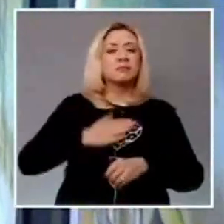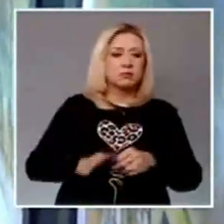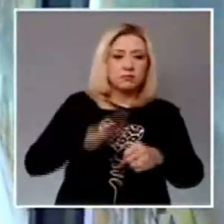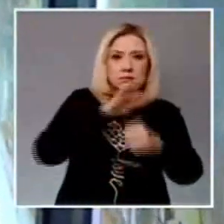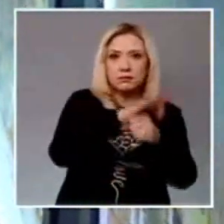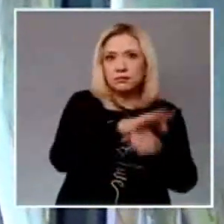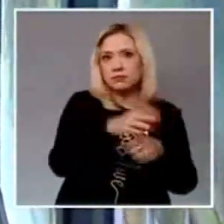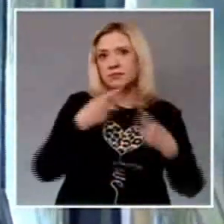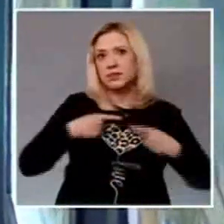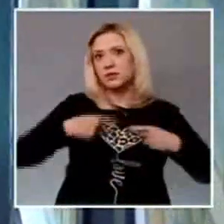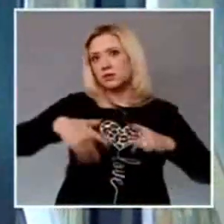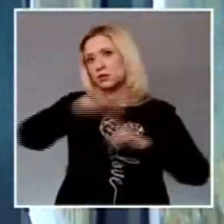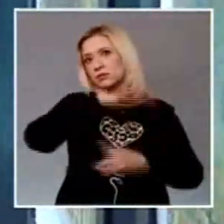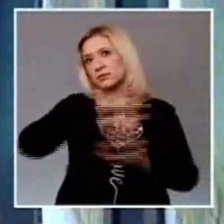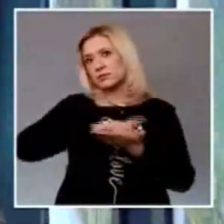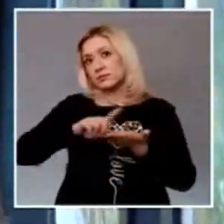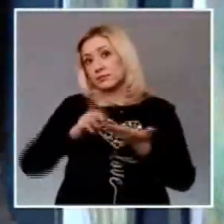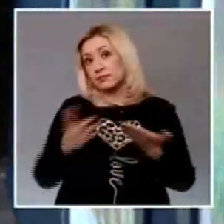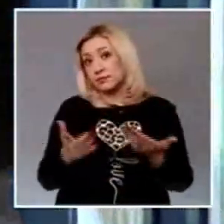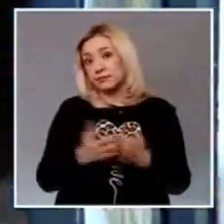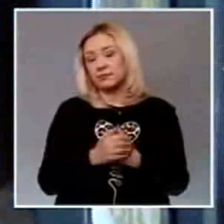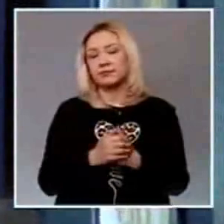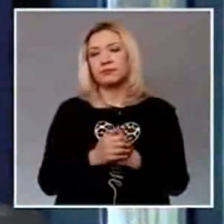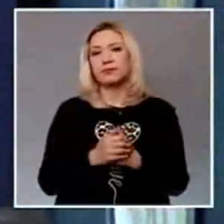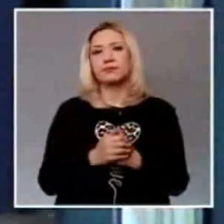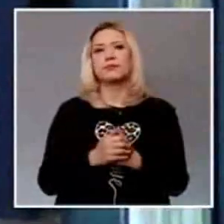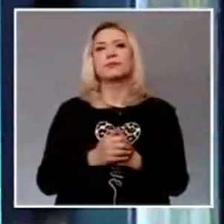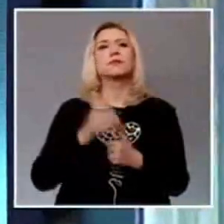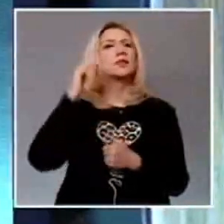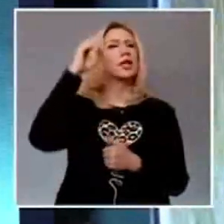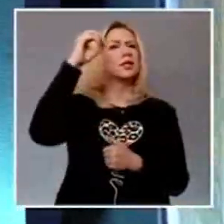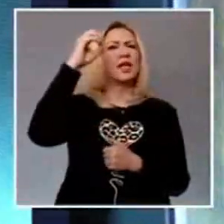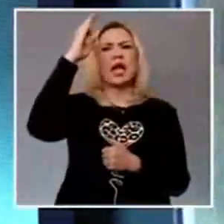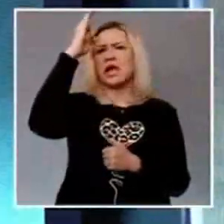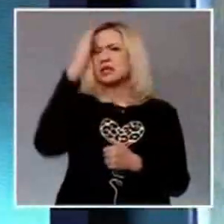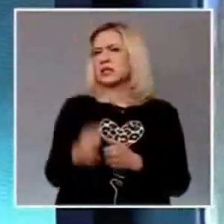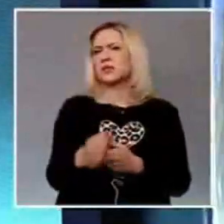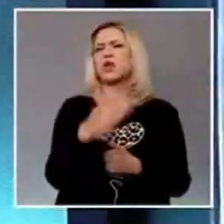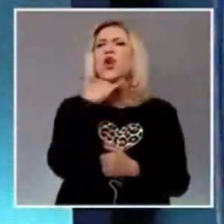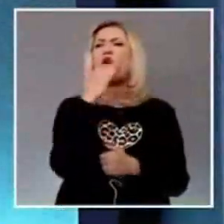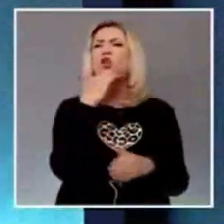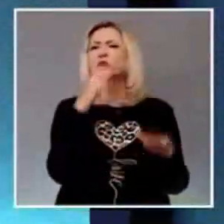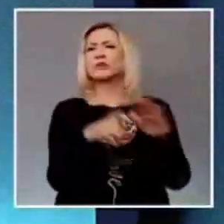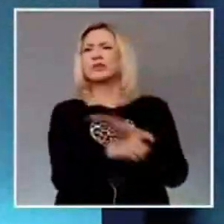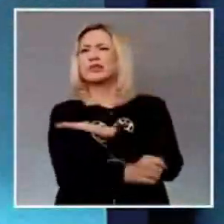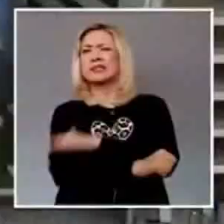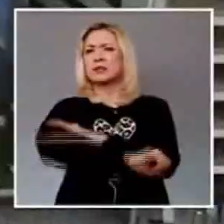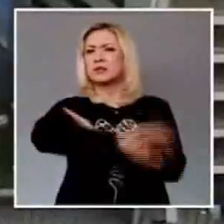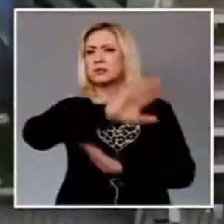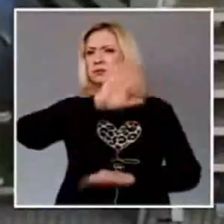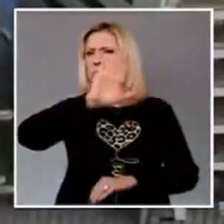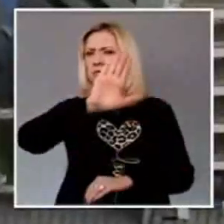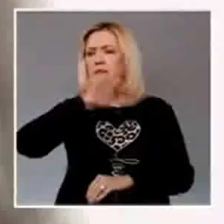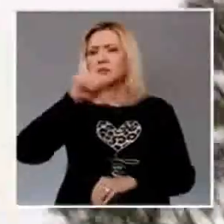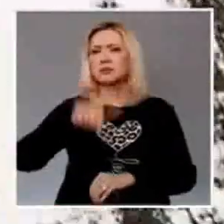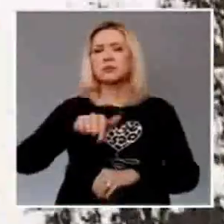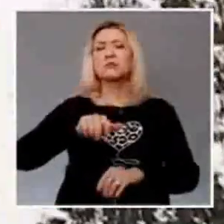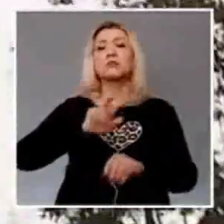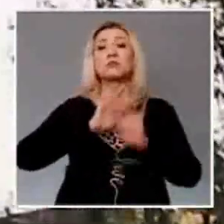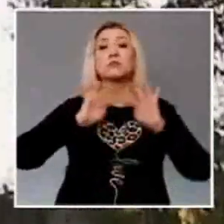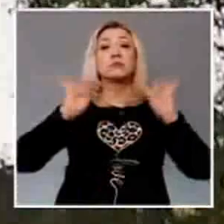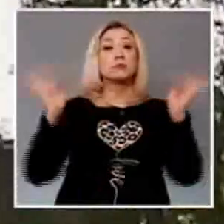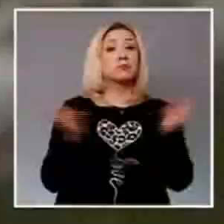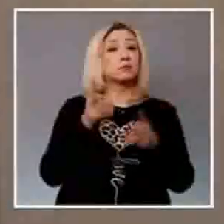En el marco de la política cero tolerancia contra la corrupción, el Consejo de la Judicatura Federal atendió 391